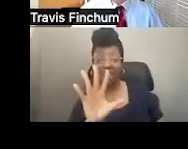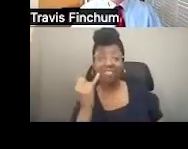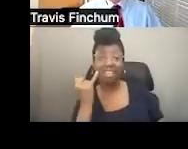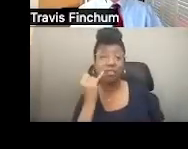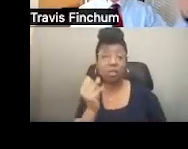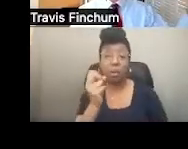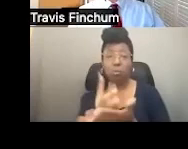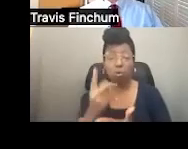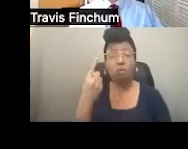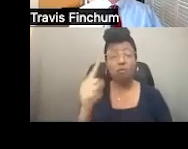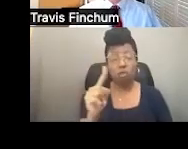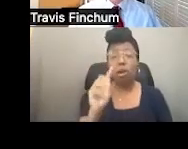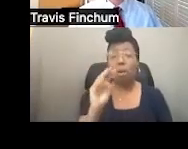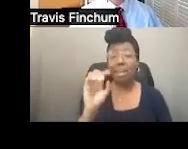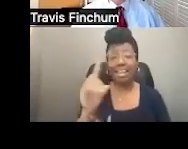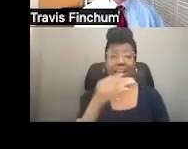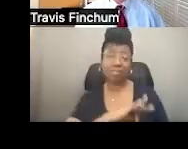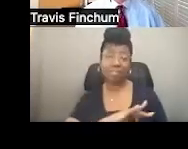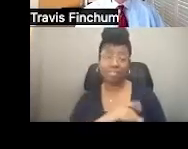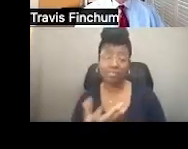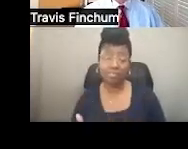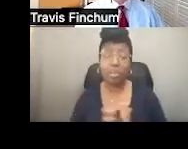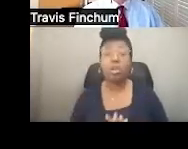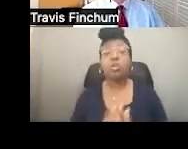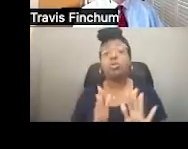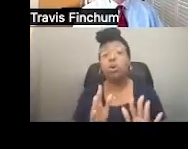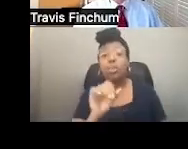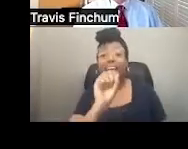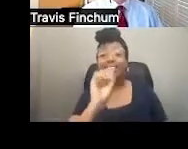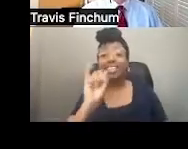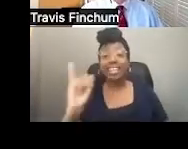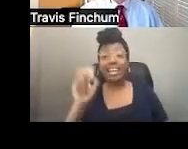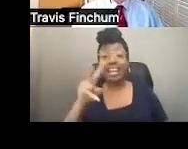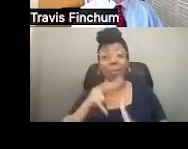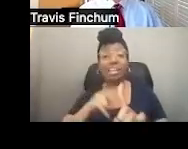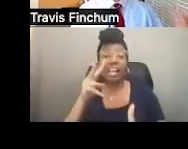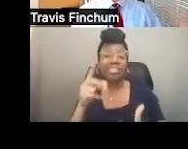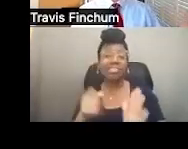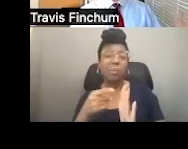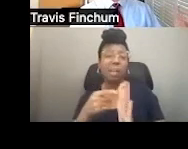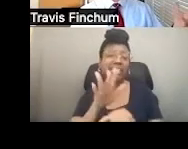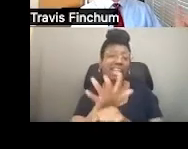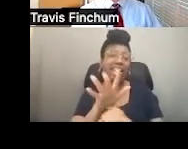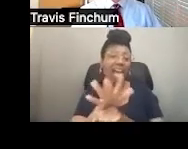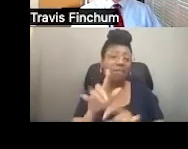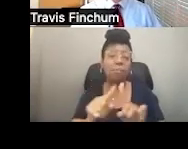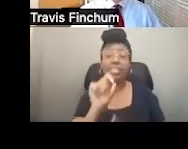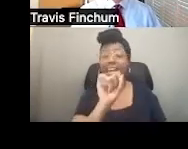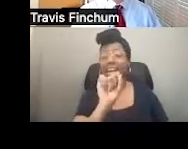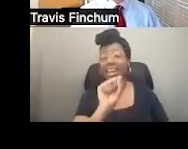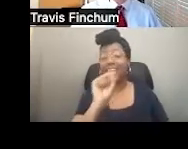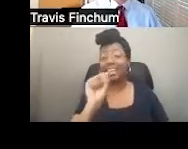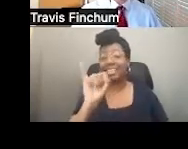para poder recibir Medicaid. Nuevamente, solamente la aplicación del SSI es suficiente y